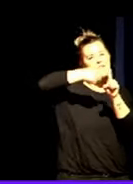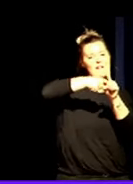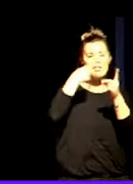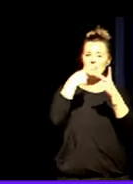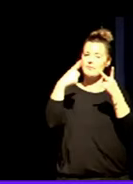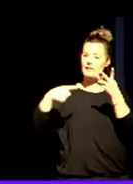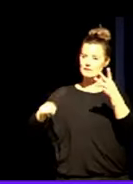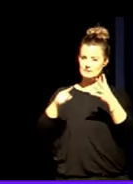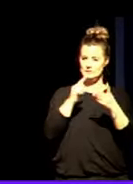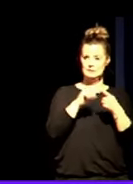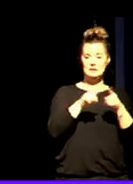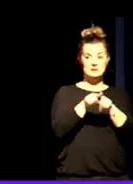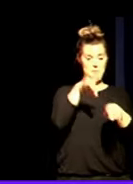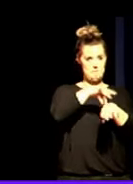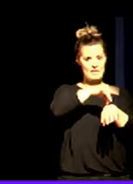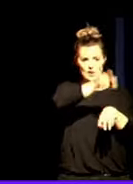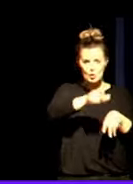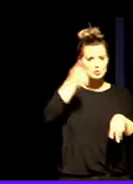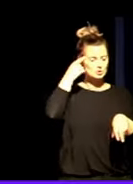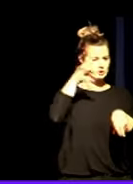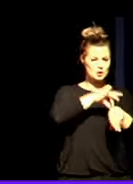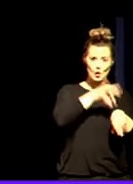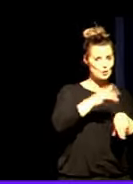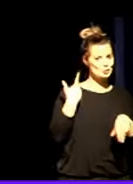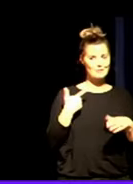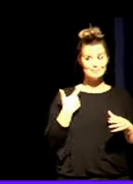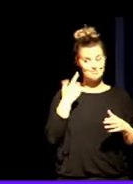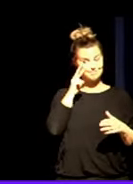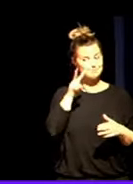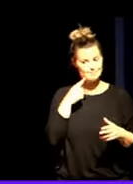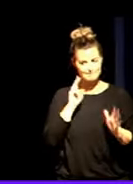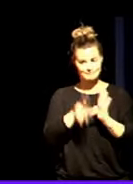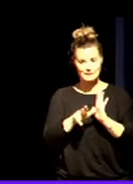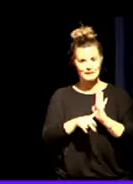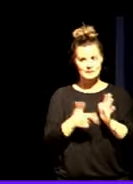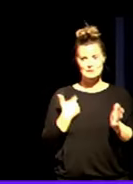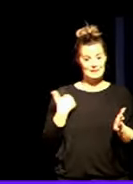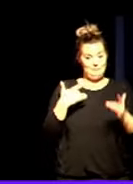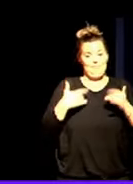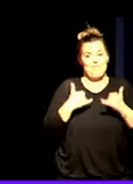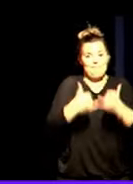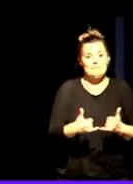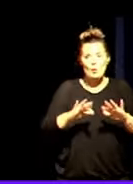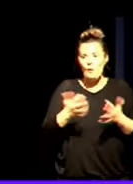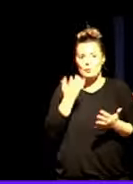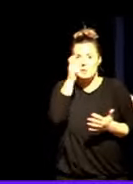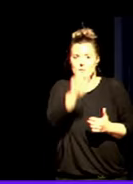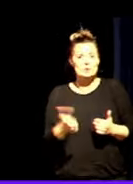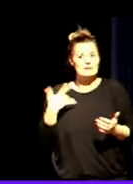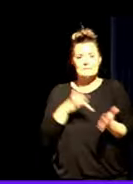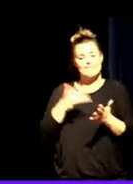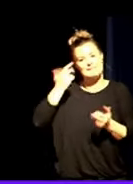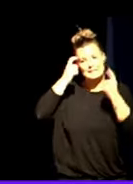los médicos los psicólogos llegamos tarde llegamos ya cuando una persona ha tenido una tentativa